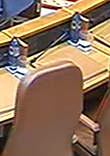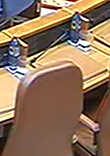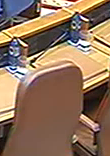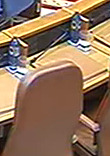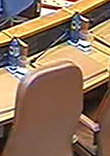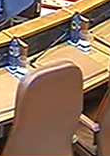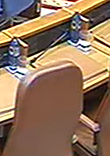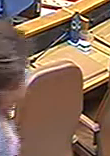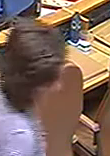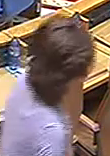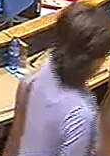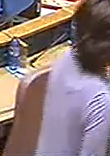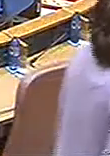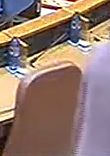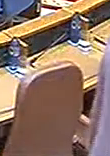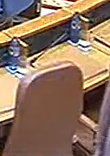Momento de favor.